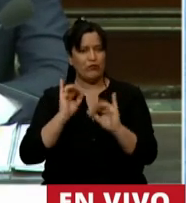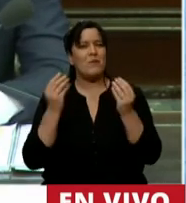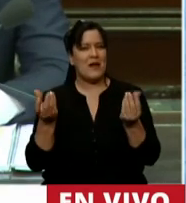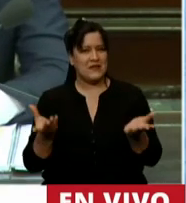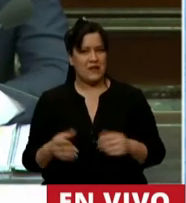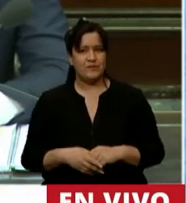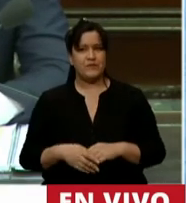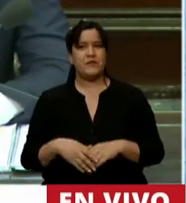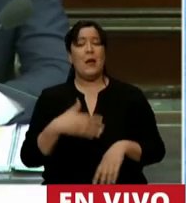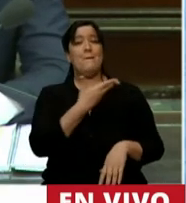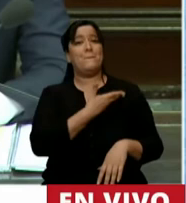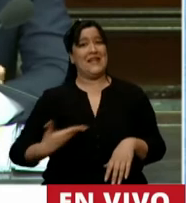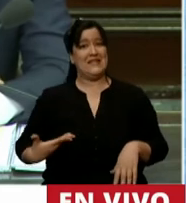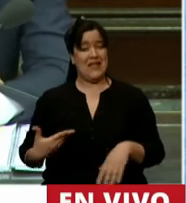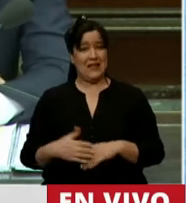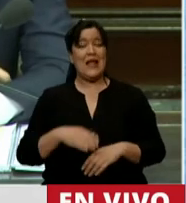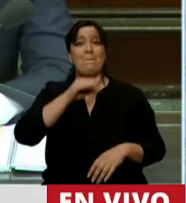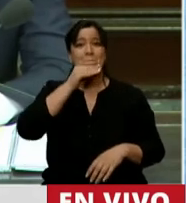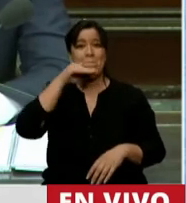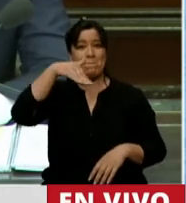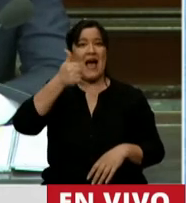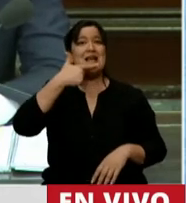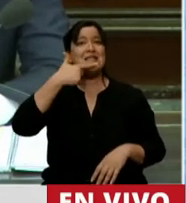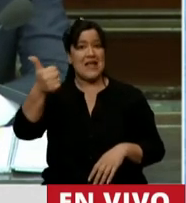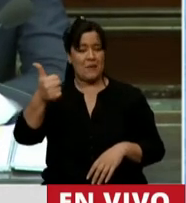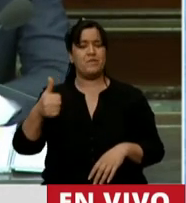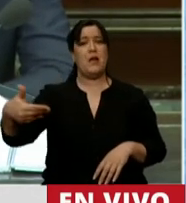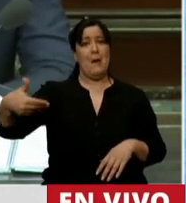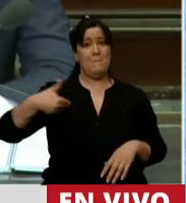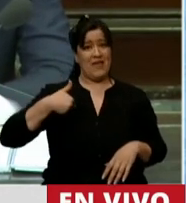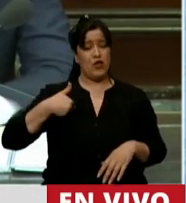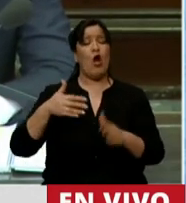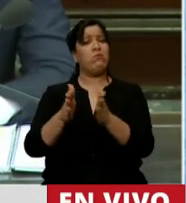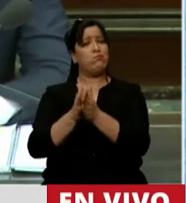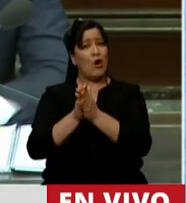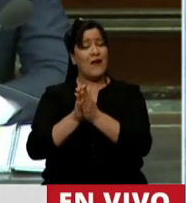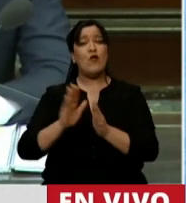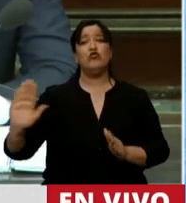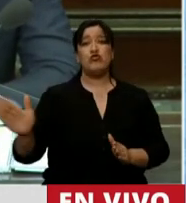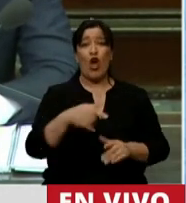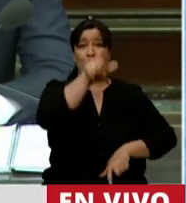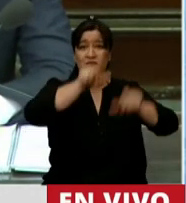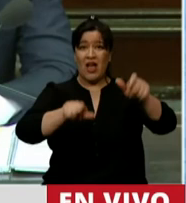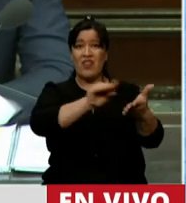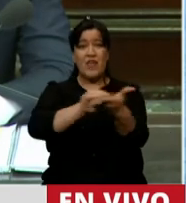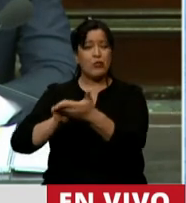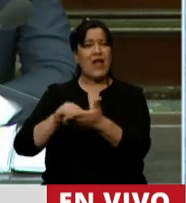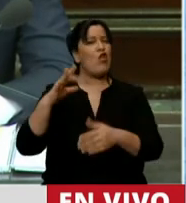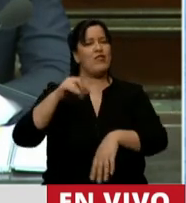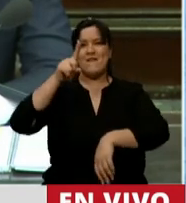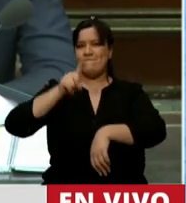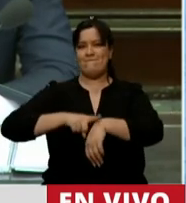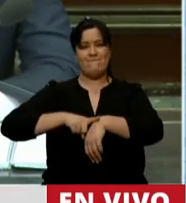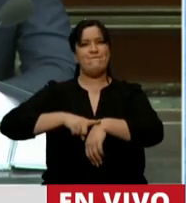Presidente Massa pidió expresamente que todos los diputados se atuvieran